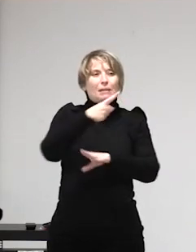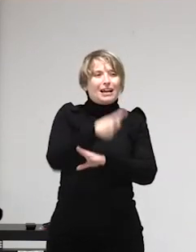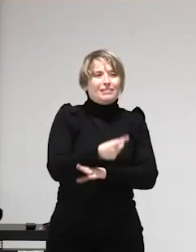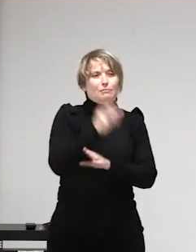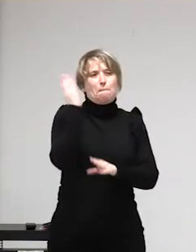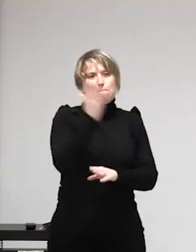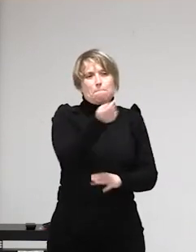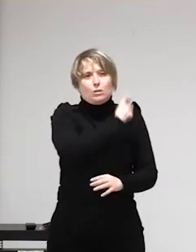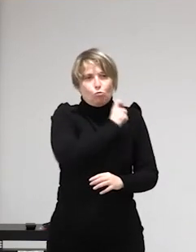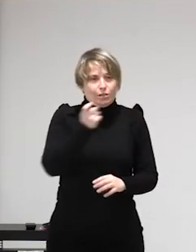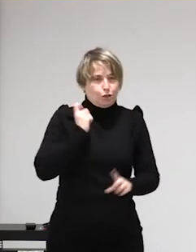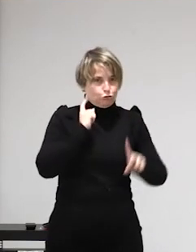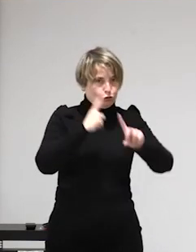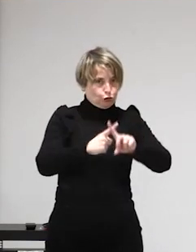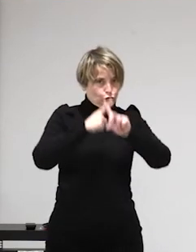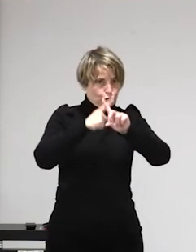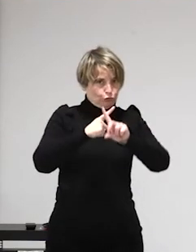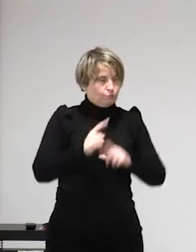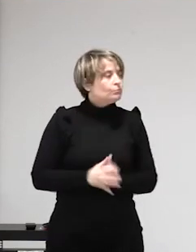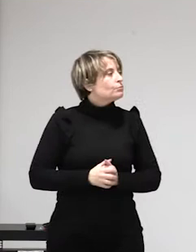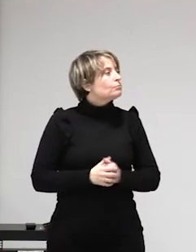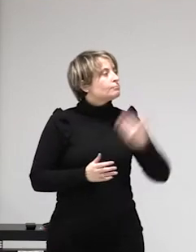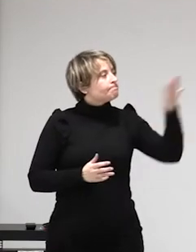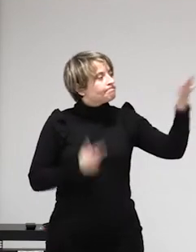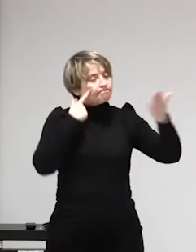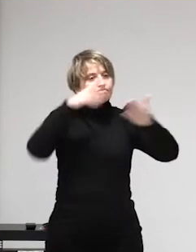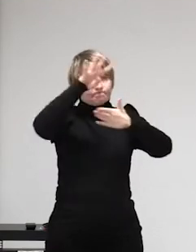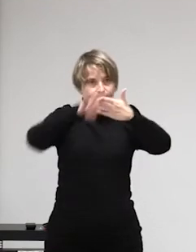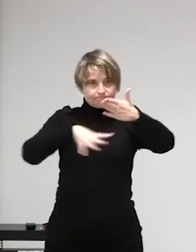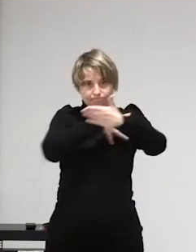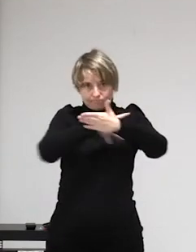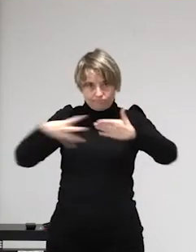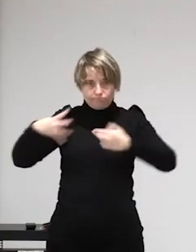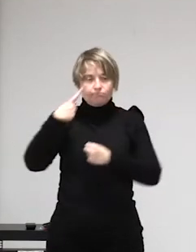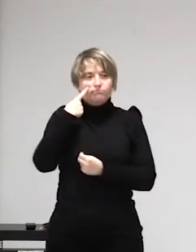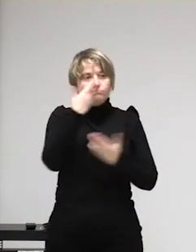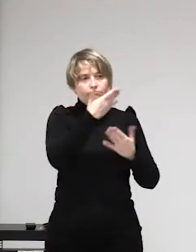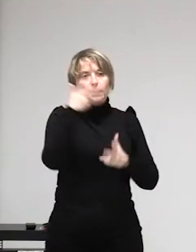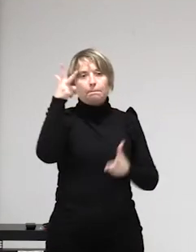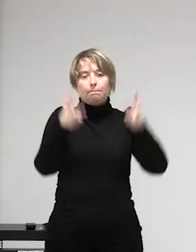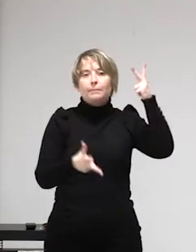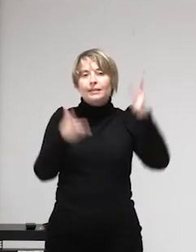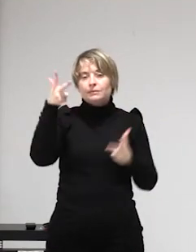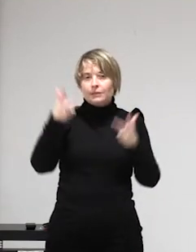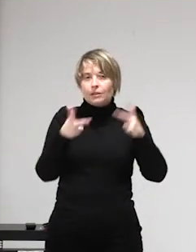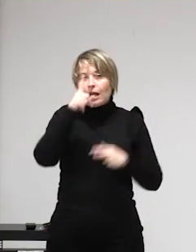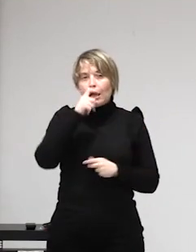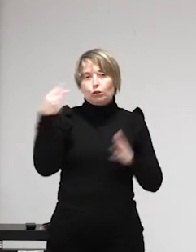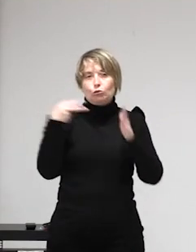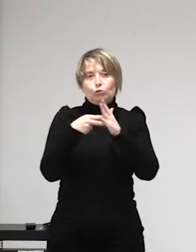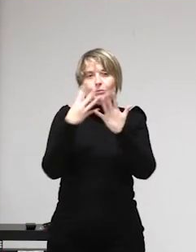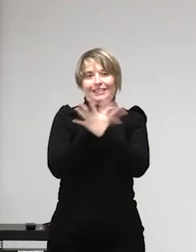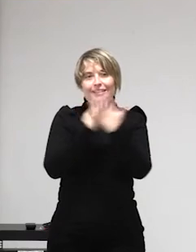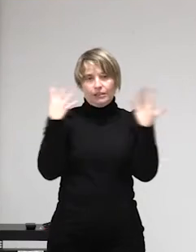esto es dice así se entiende por persona en situación de riesgo aquella que ha sido identificada en el transcurso de una inspección